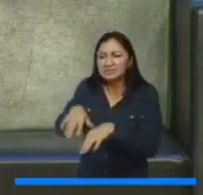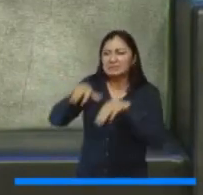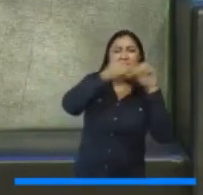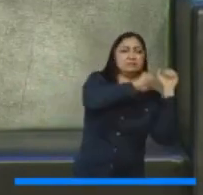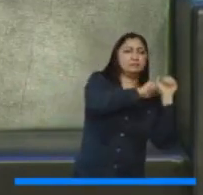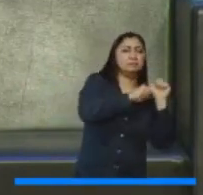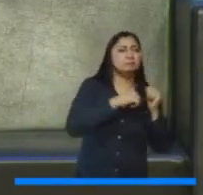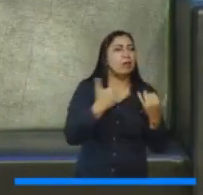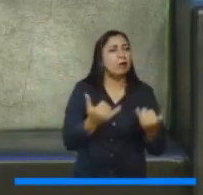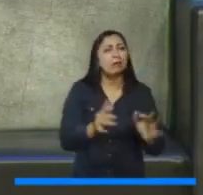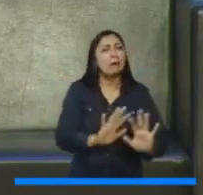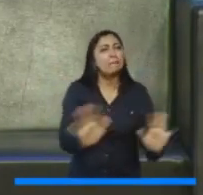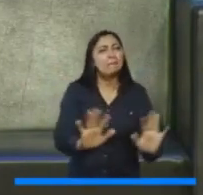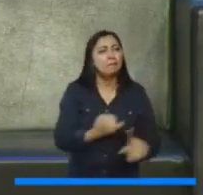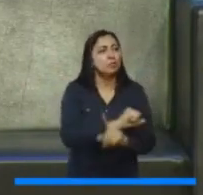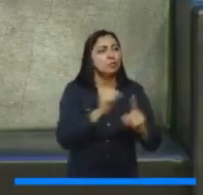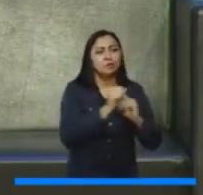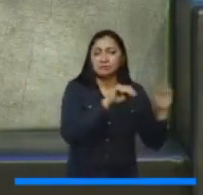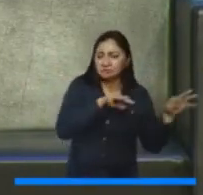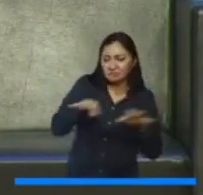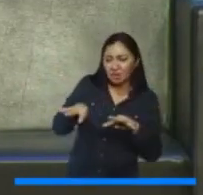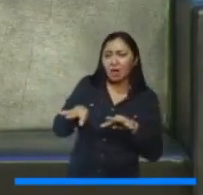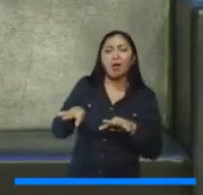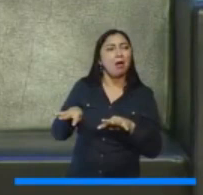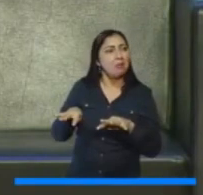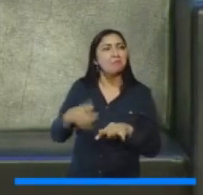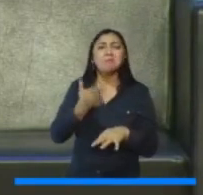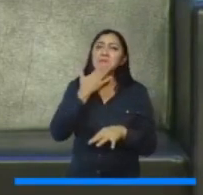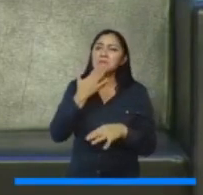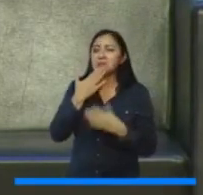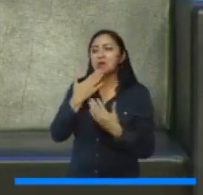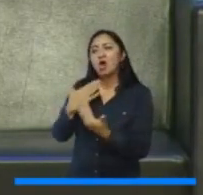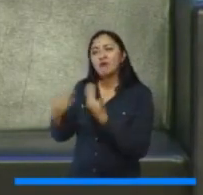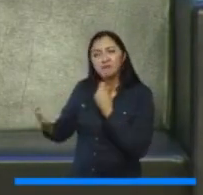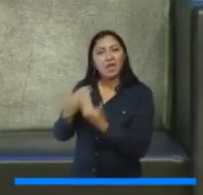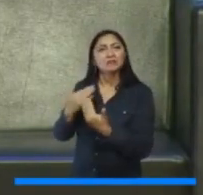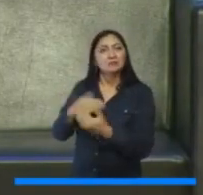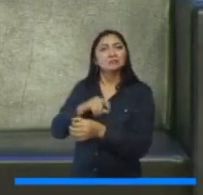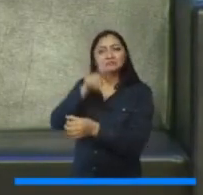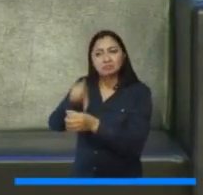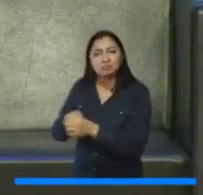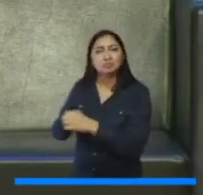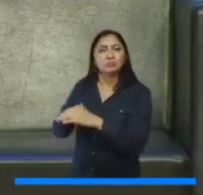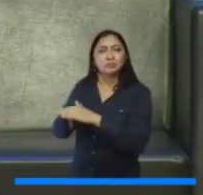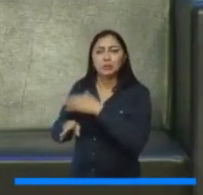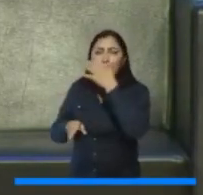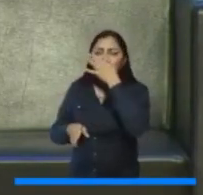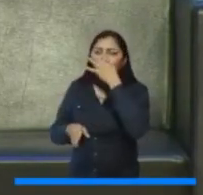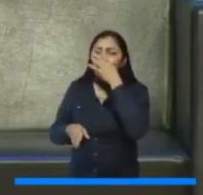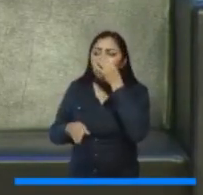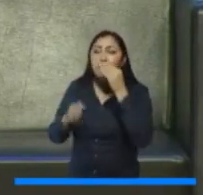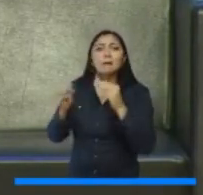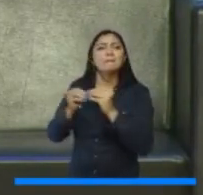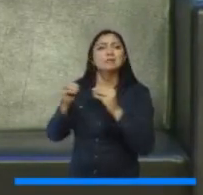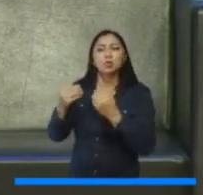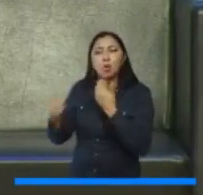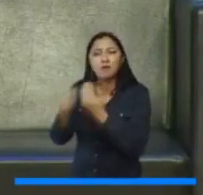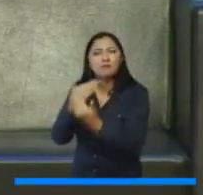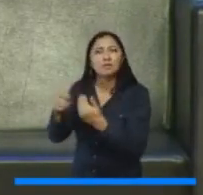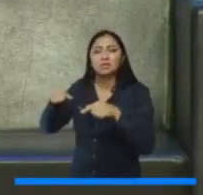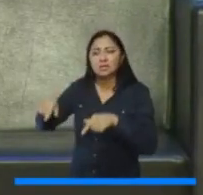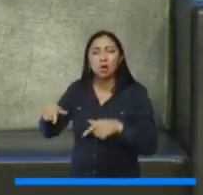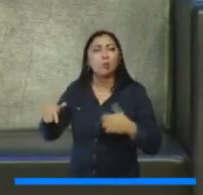Hoy la sociedad percibe su universidad de otra manera, con mayor confianza, con mayor credibilidad, y por supuesto la confianza que se ha construido entre los